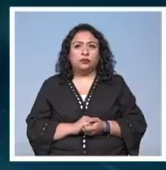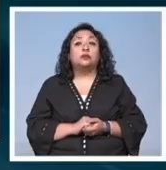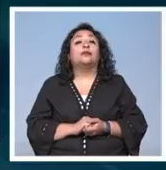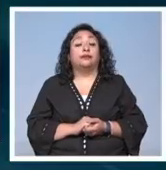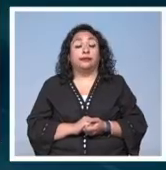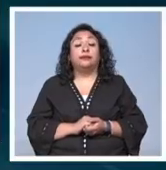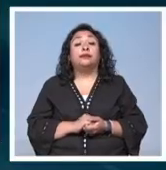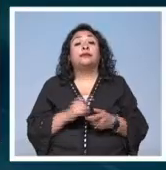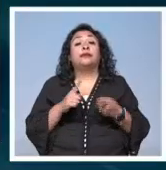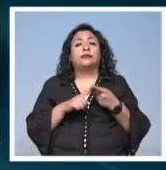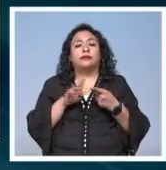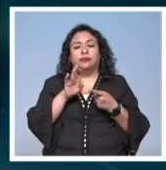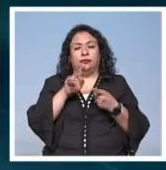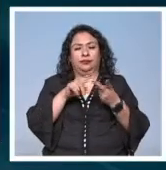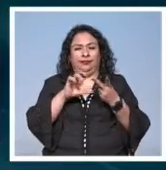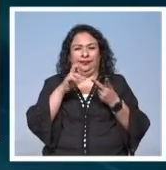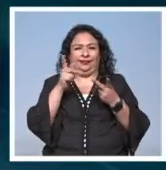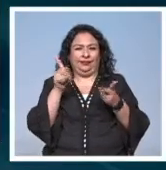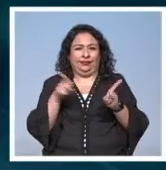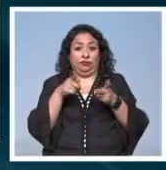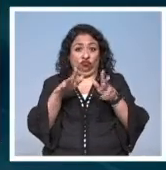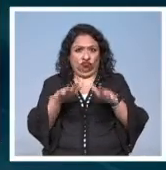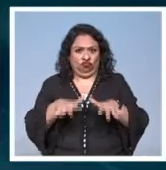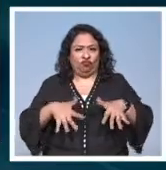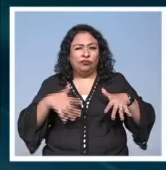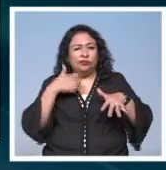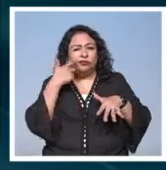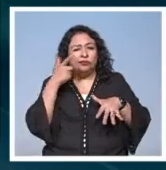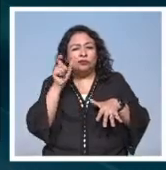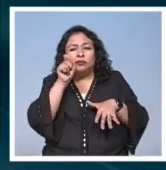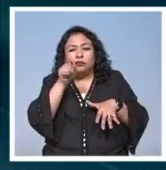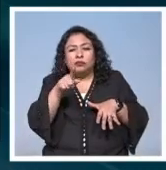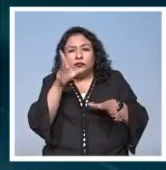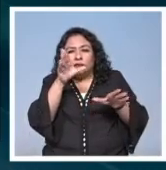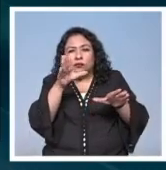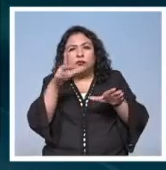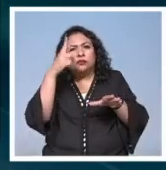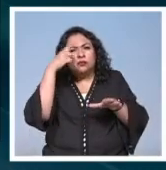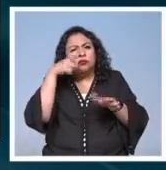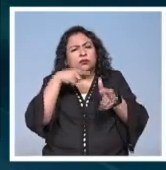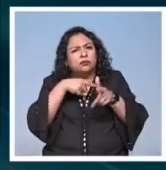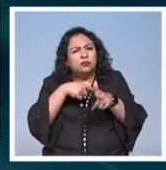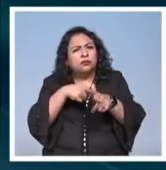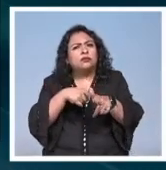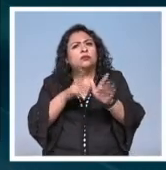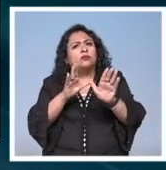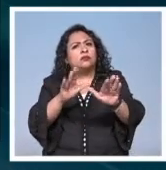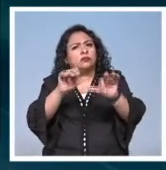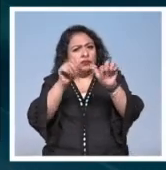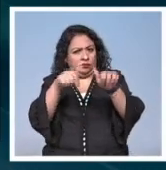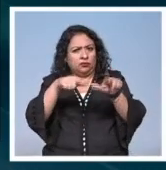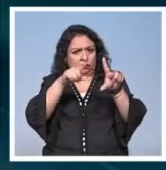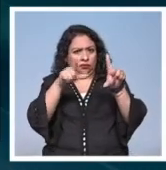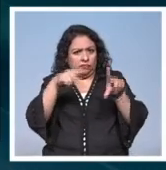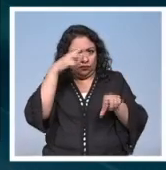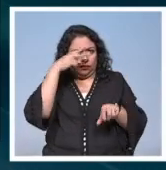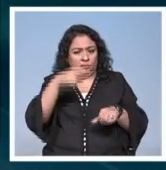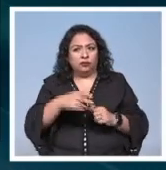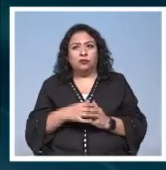entre boleros y chilenas este concierto busca sembrar semillas académicas para seguir cultivando arte en nuestro país